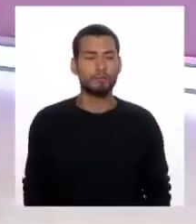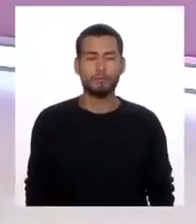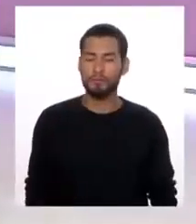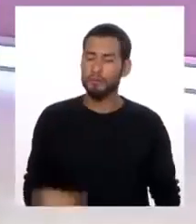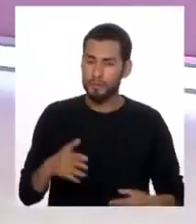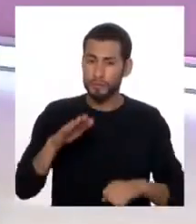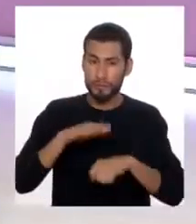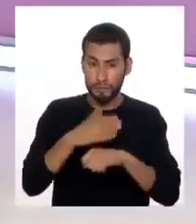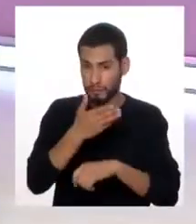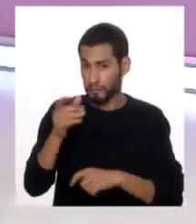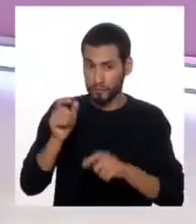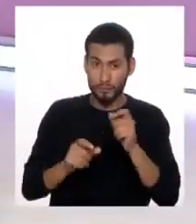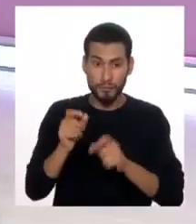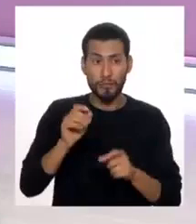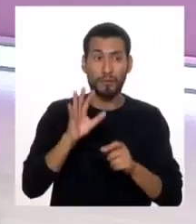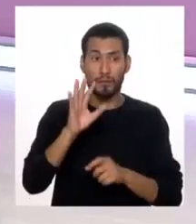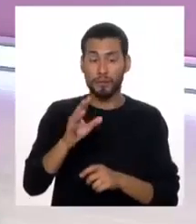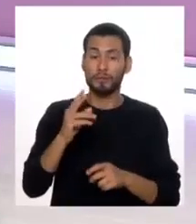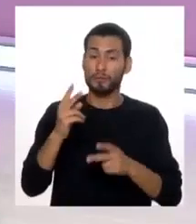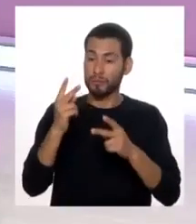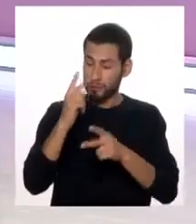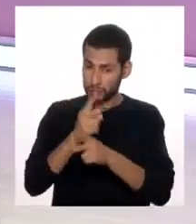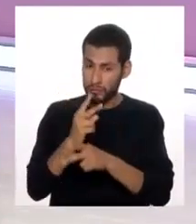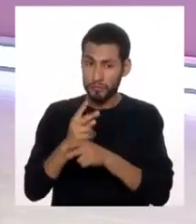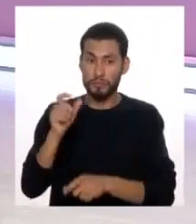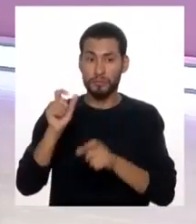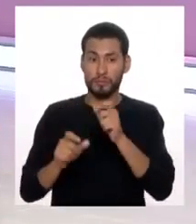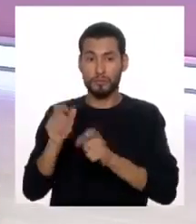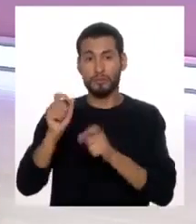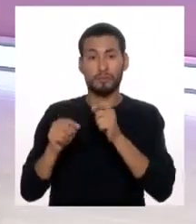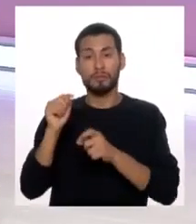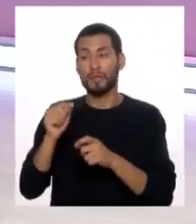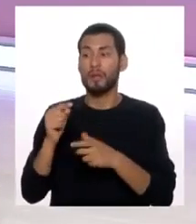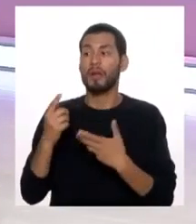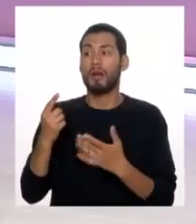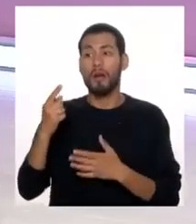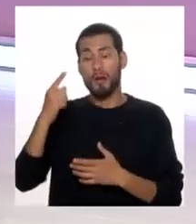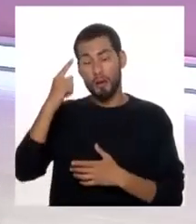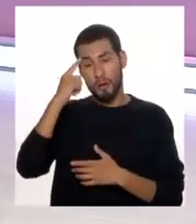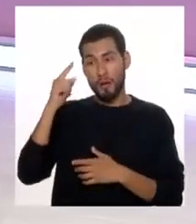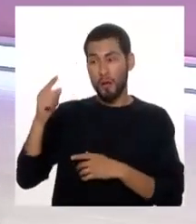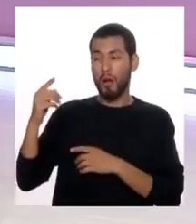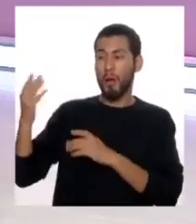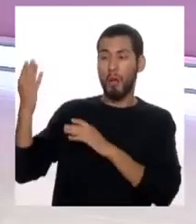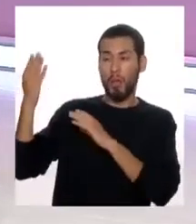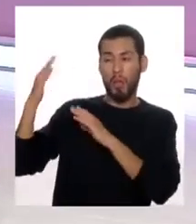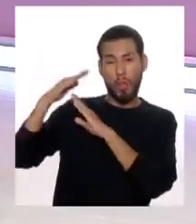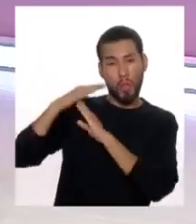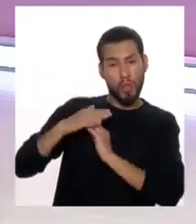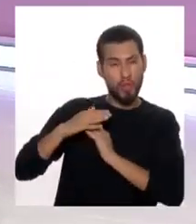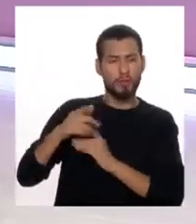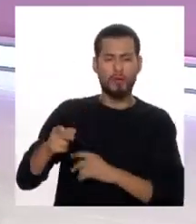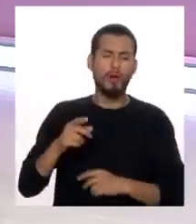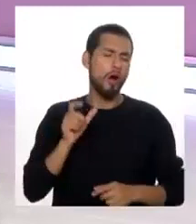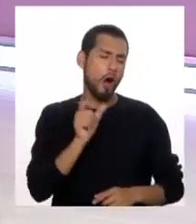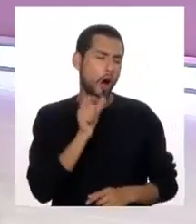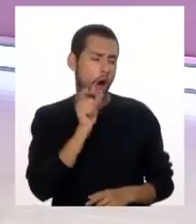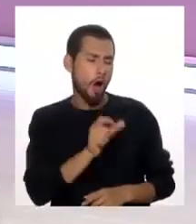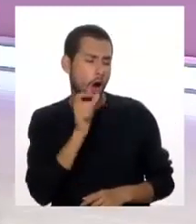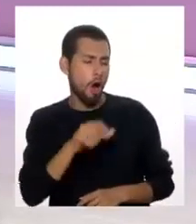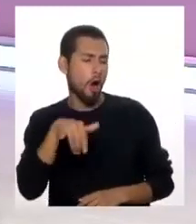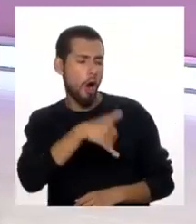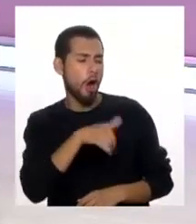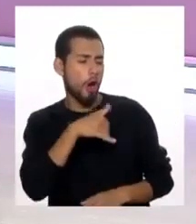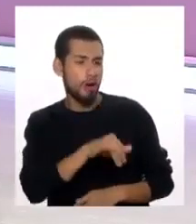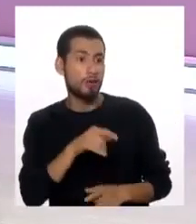nuestros televidentes es, ojo, aquellas niñas que de pronto son víctimas de ese bullying, que claro, al principio dicen gordita, gordita, gordita, y de